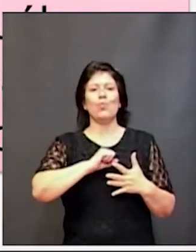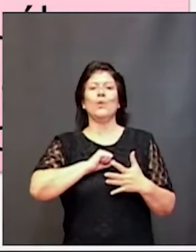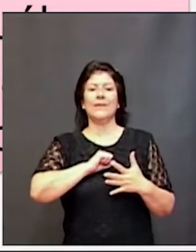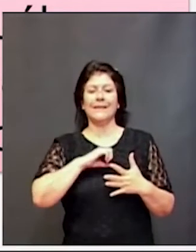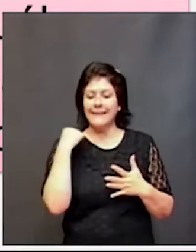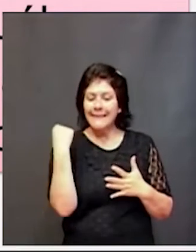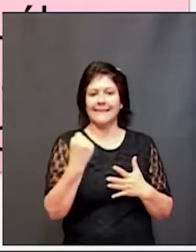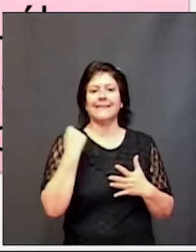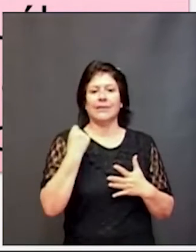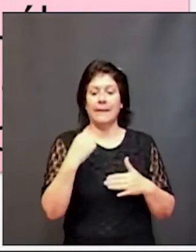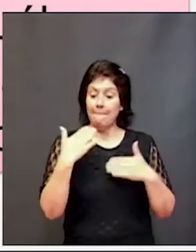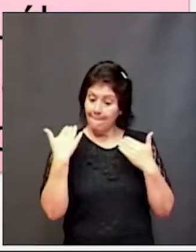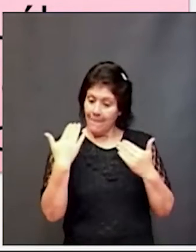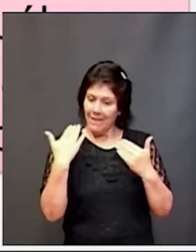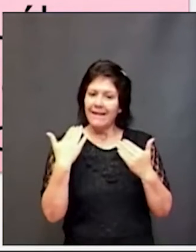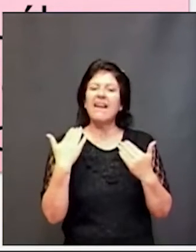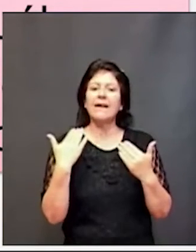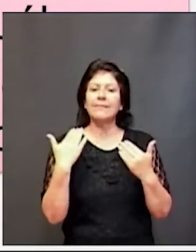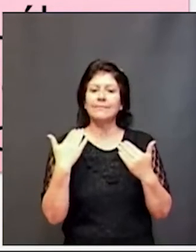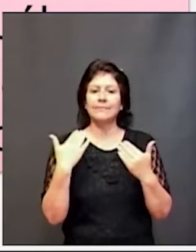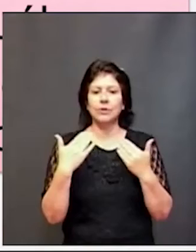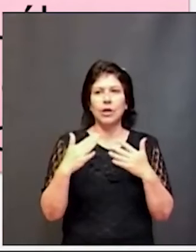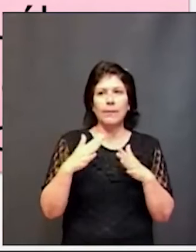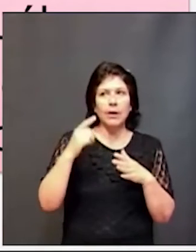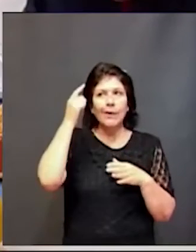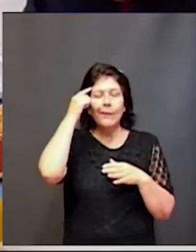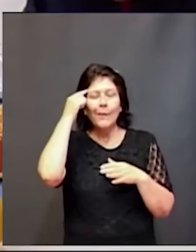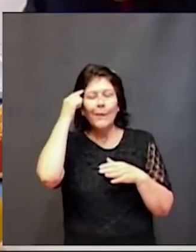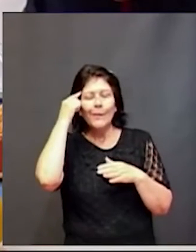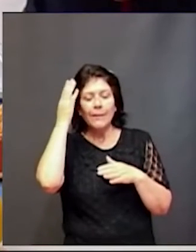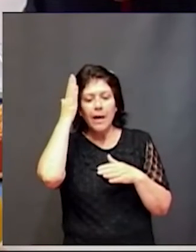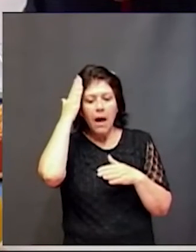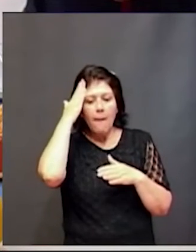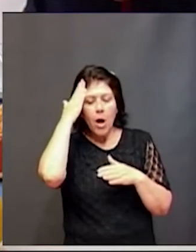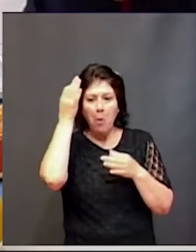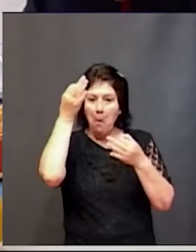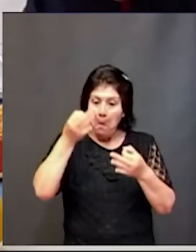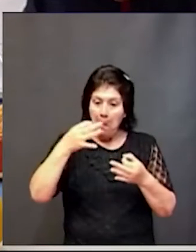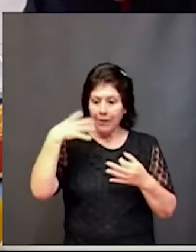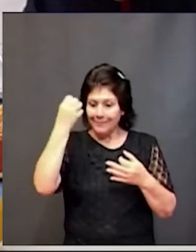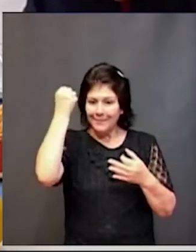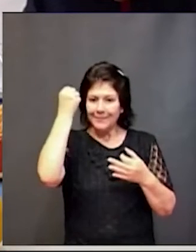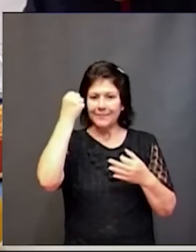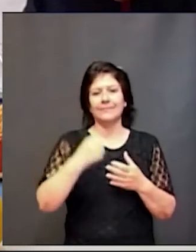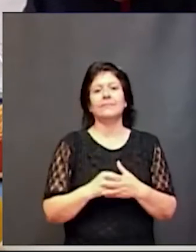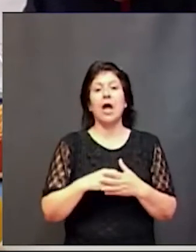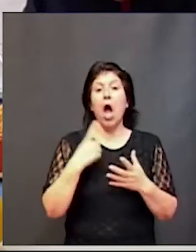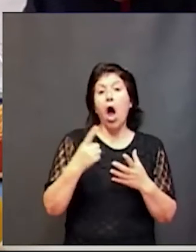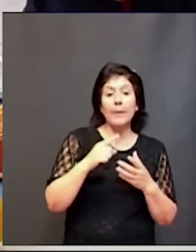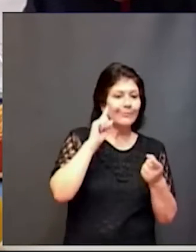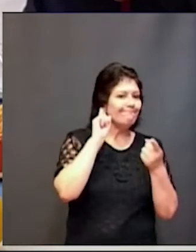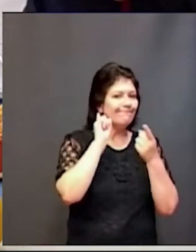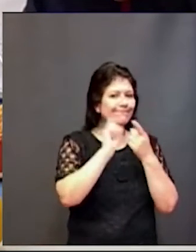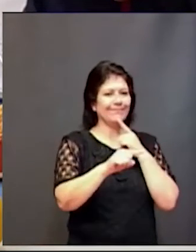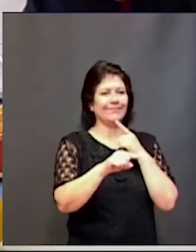permite que se logren circuitos de memoria efectivos como lo hacemos con experiencias directas aquí tenemos